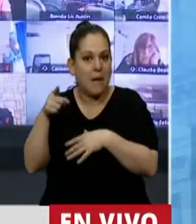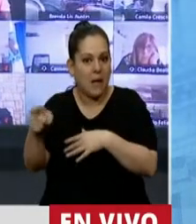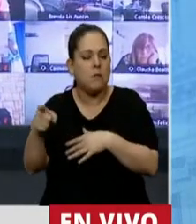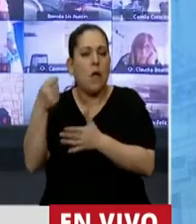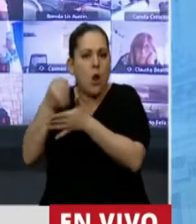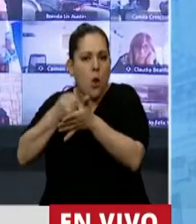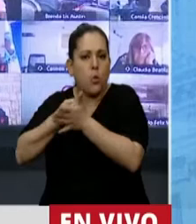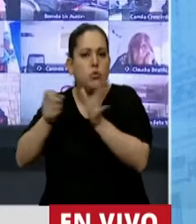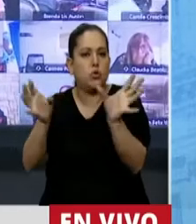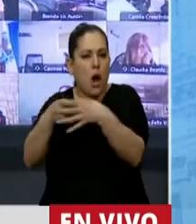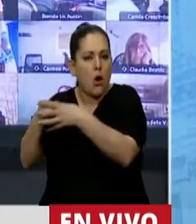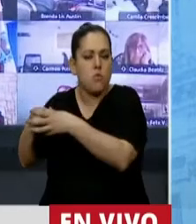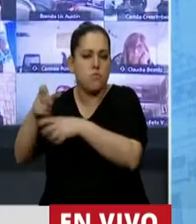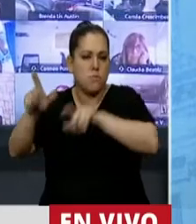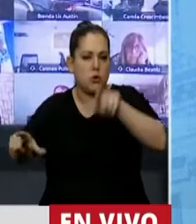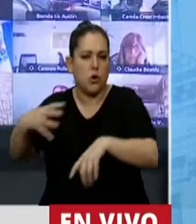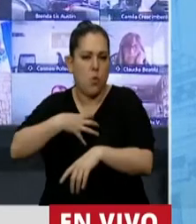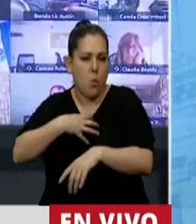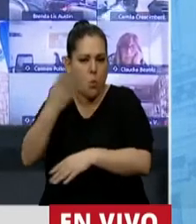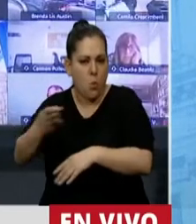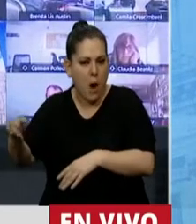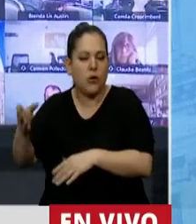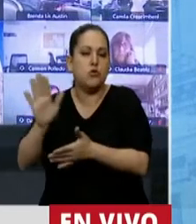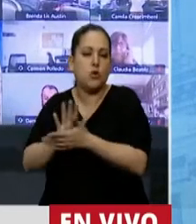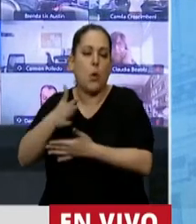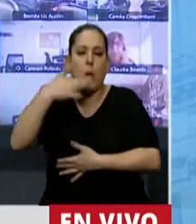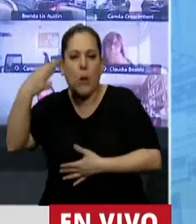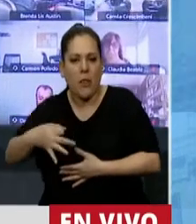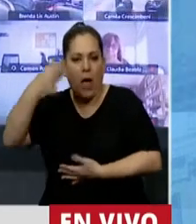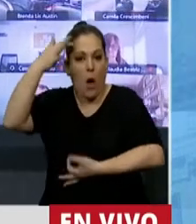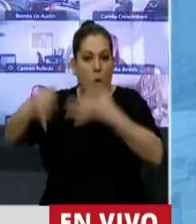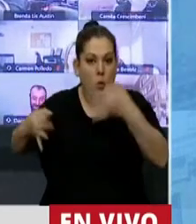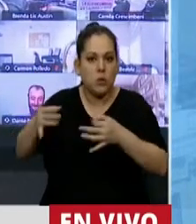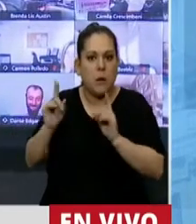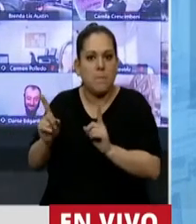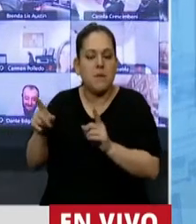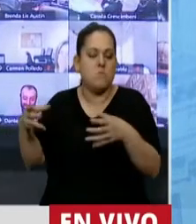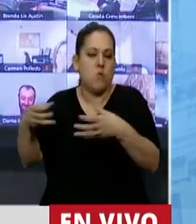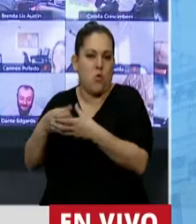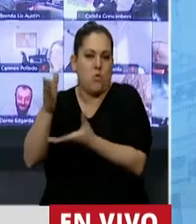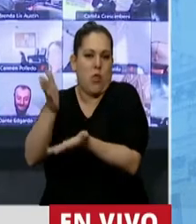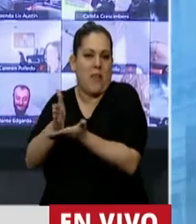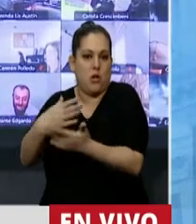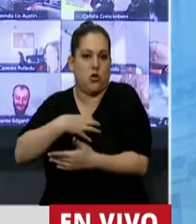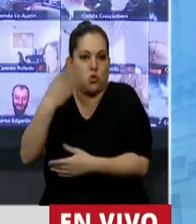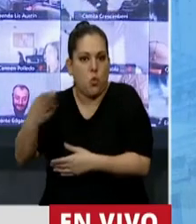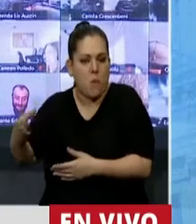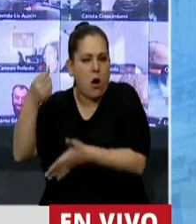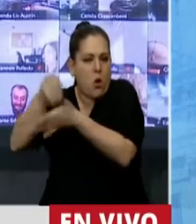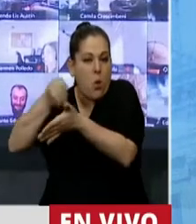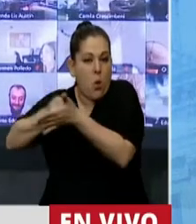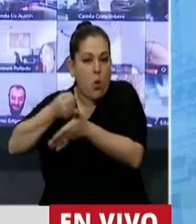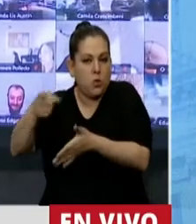de los organismos de derechos humanos en la construcción de memoria, verdad y justicia, y la capacidad que tuvieron los organismos de derechos humanos de transformarlo en sentido común